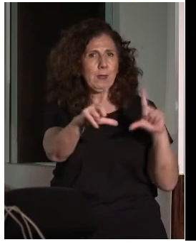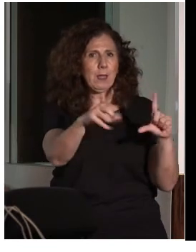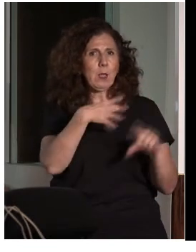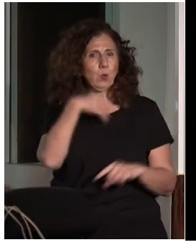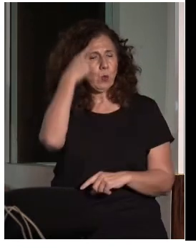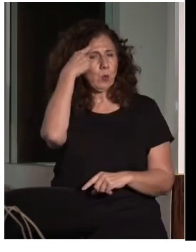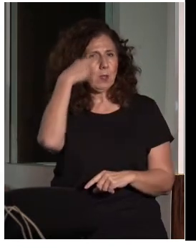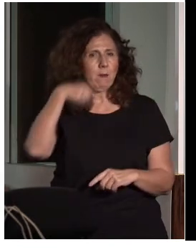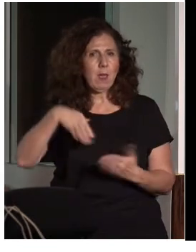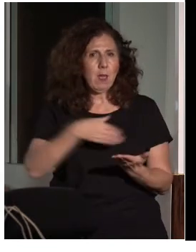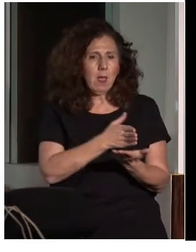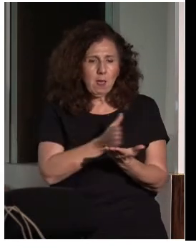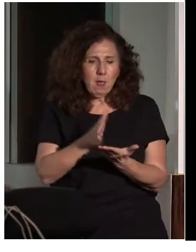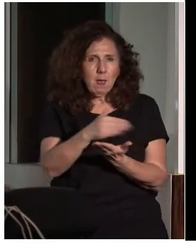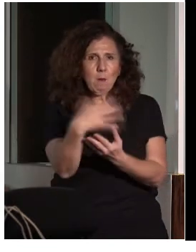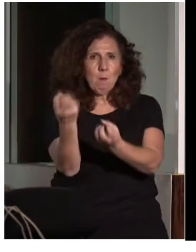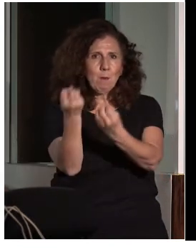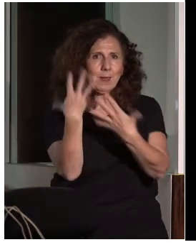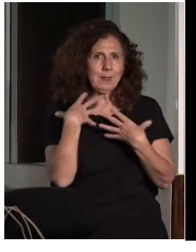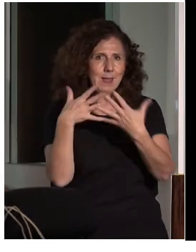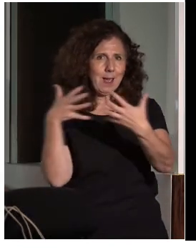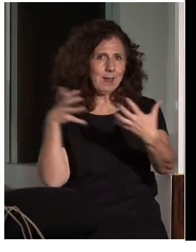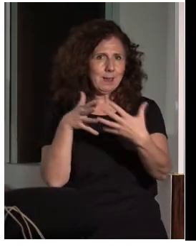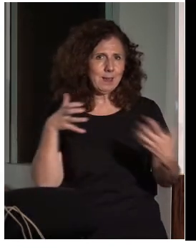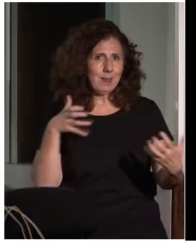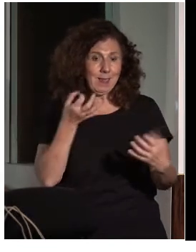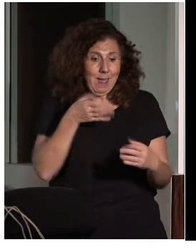encontrar en ese patrimonio o en esa actividad cultural.